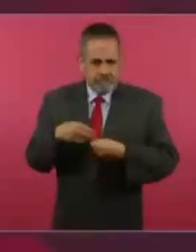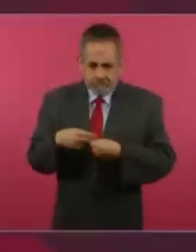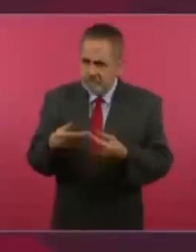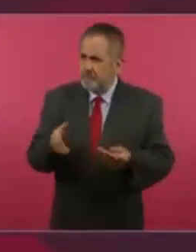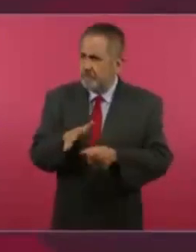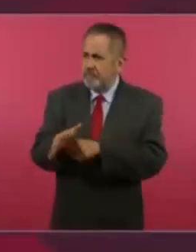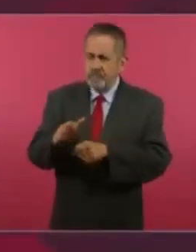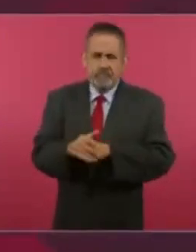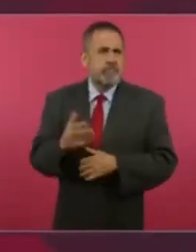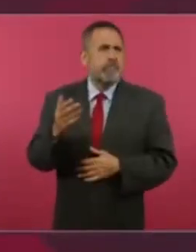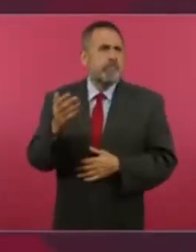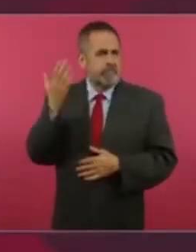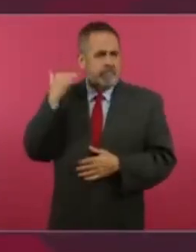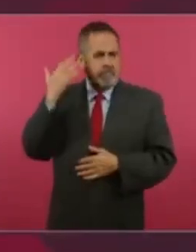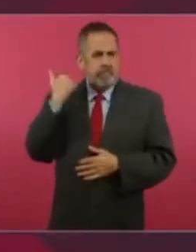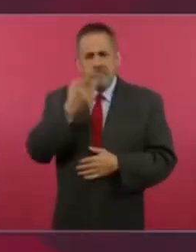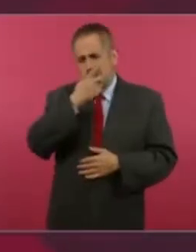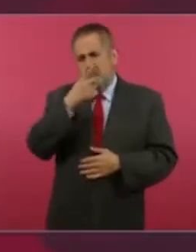por ejemplo,